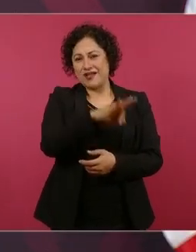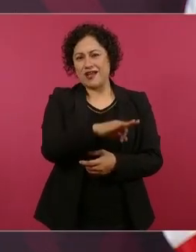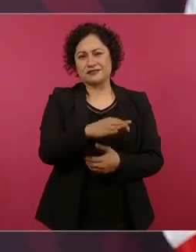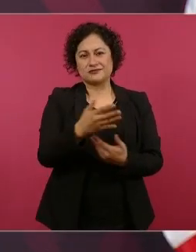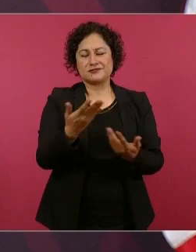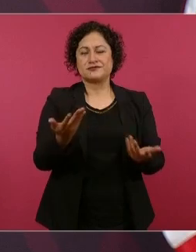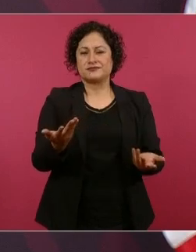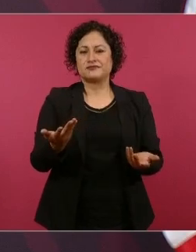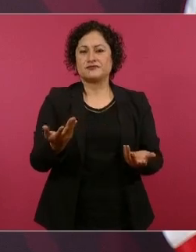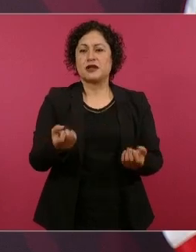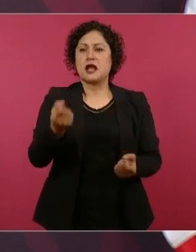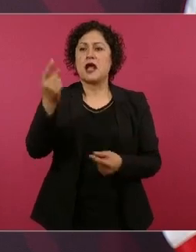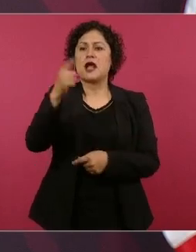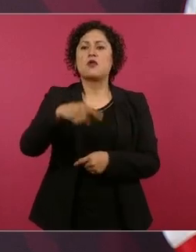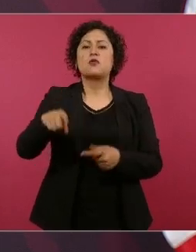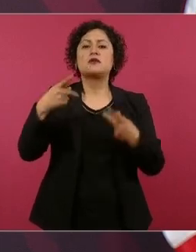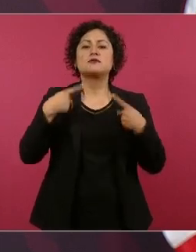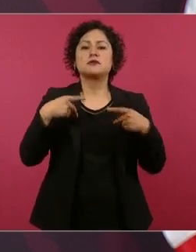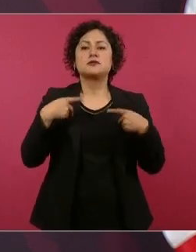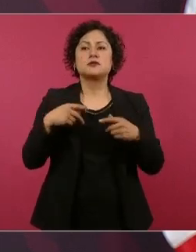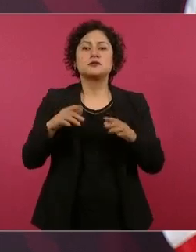y no lo son.